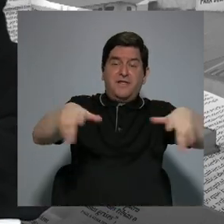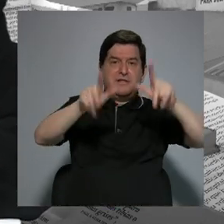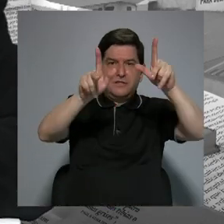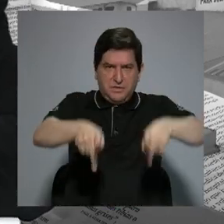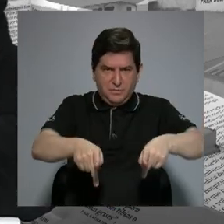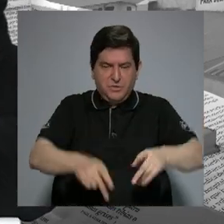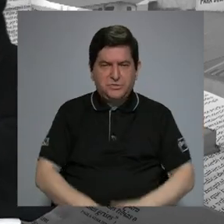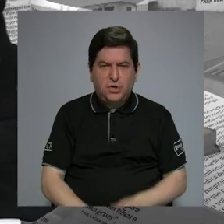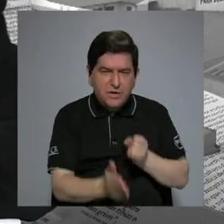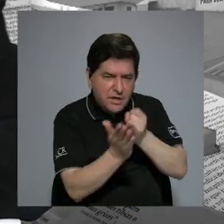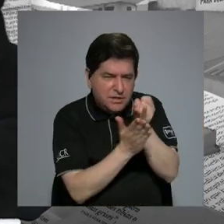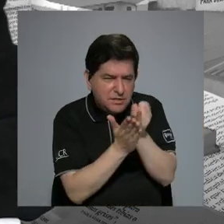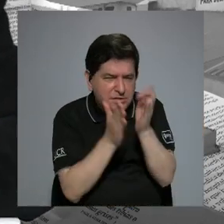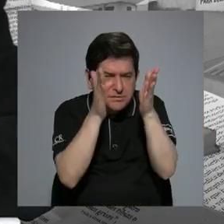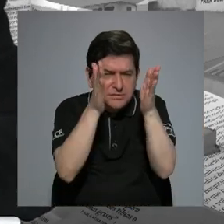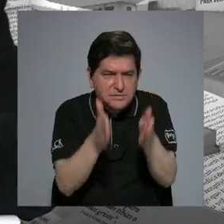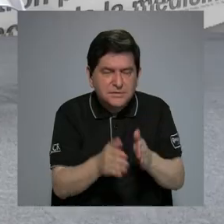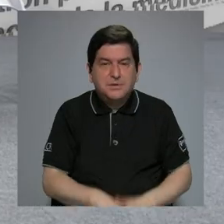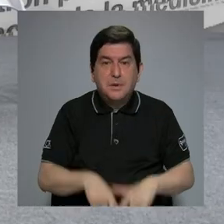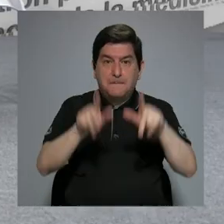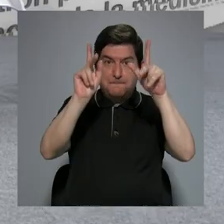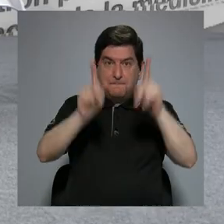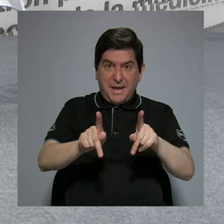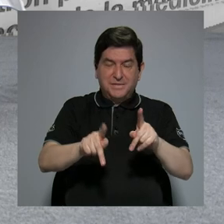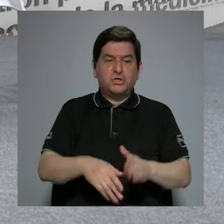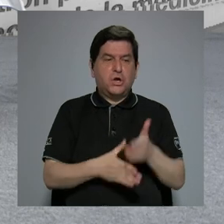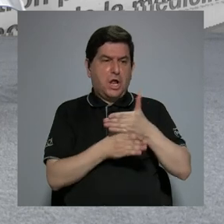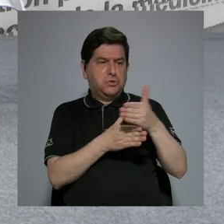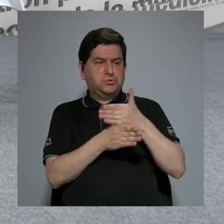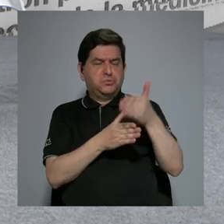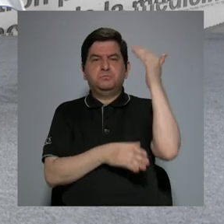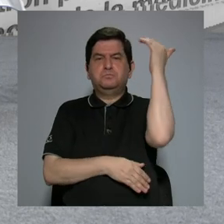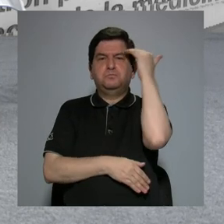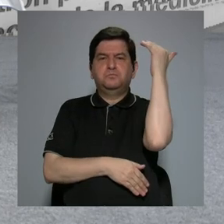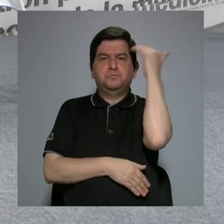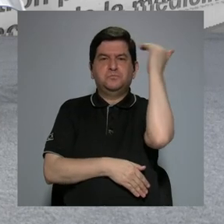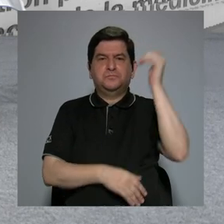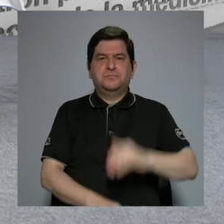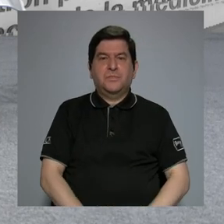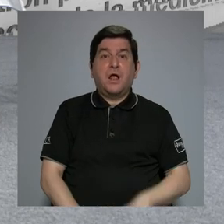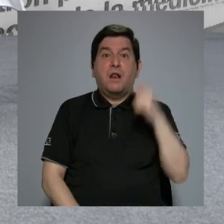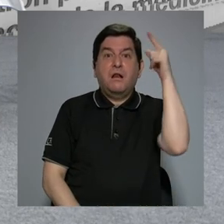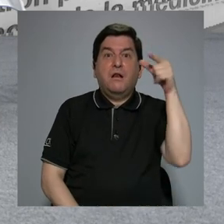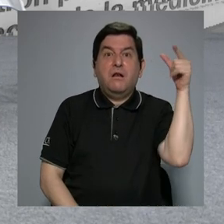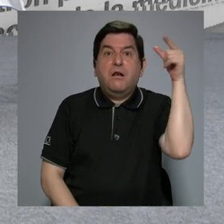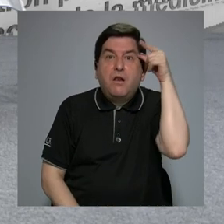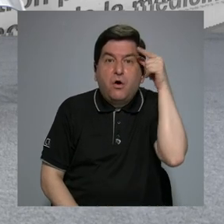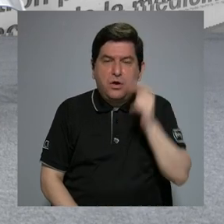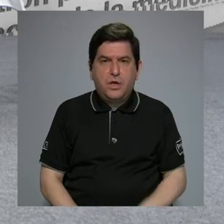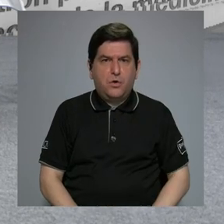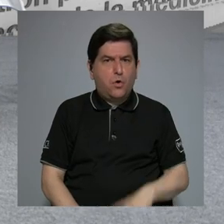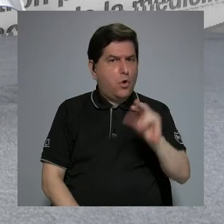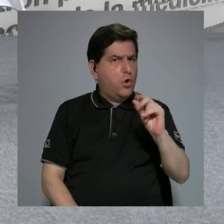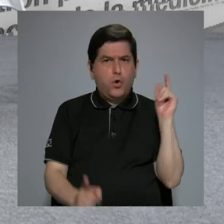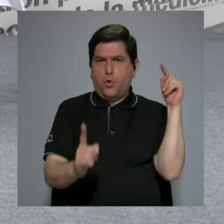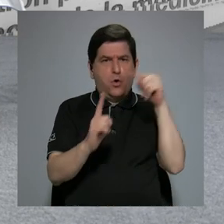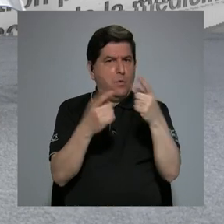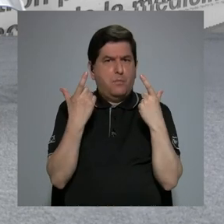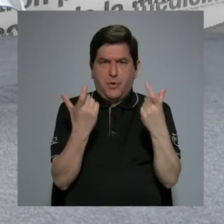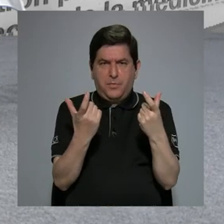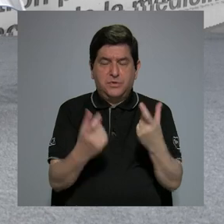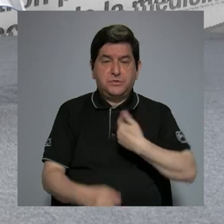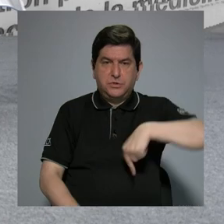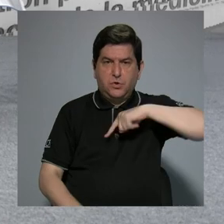personas investigadoras, de personas que comparten el conocimiento, obviamente sin fines de lucro, somos una